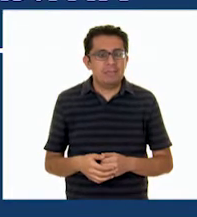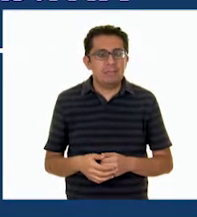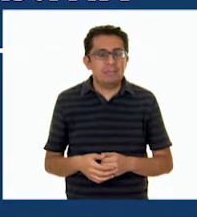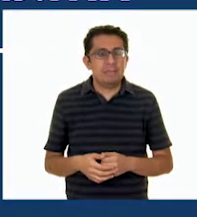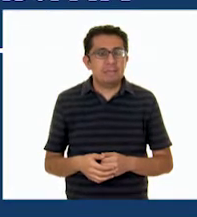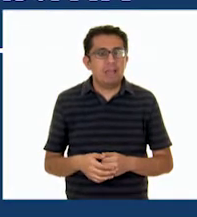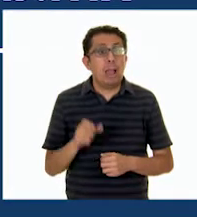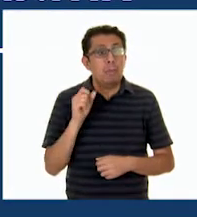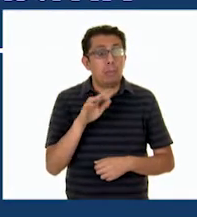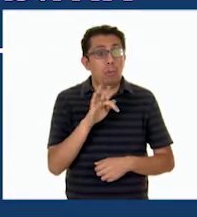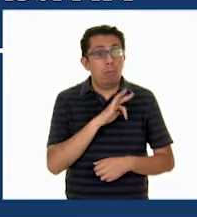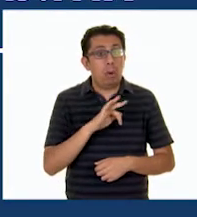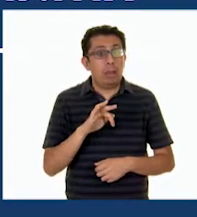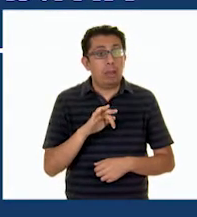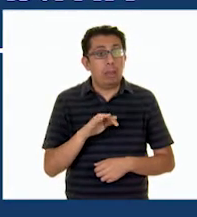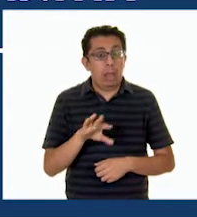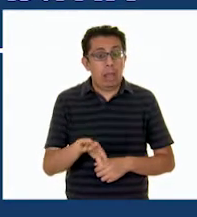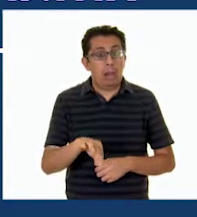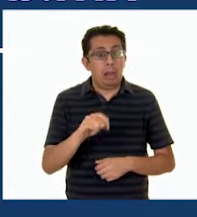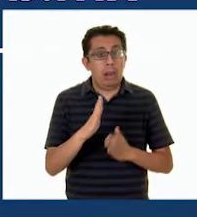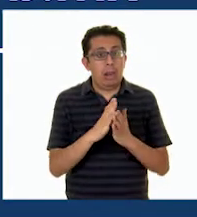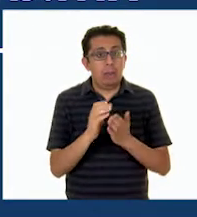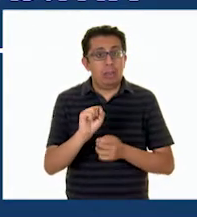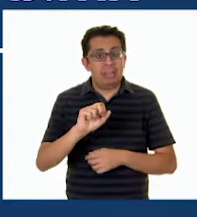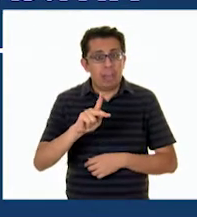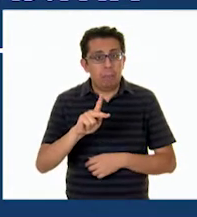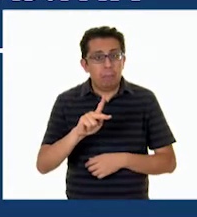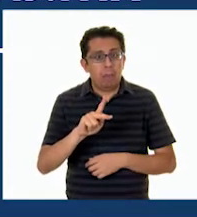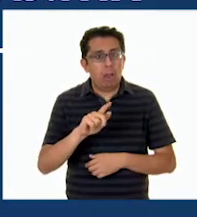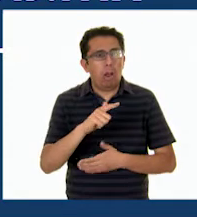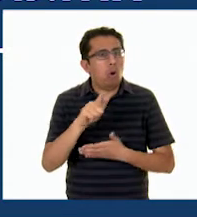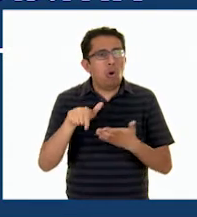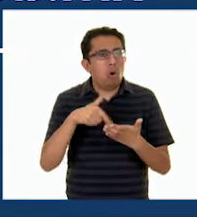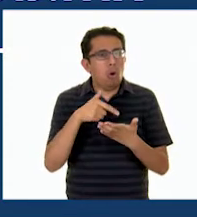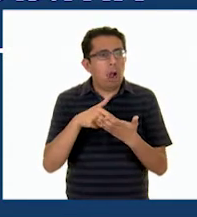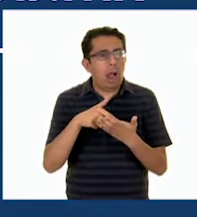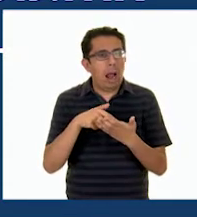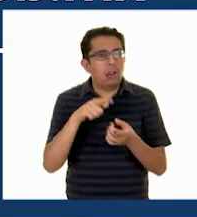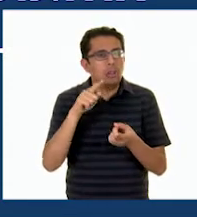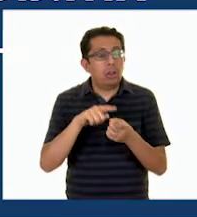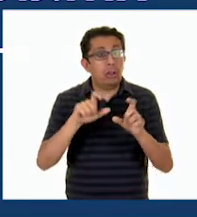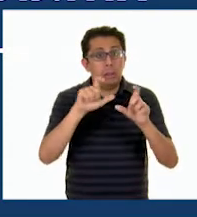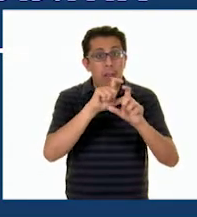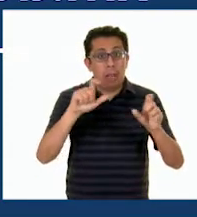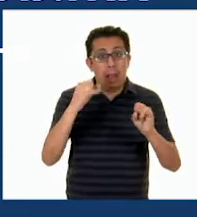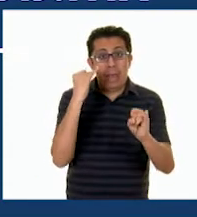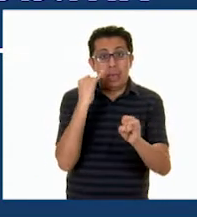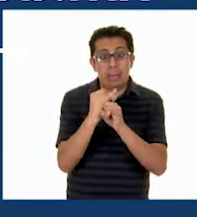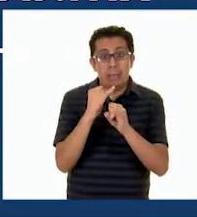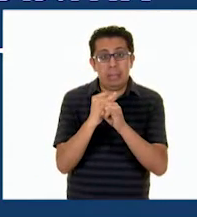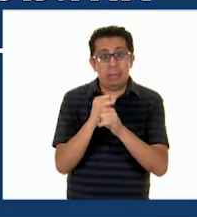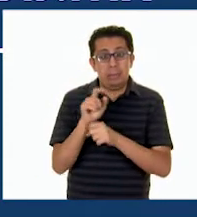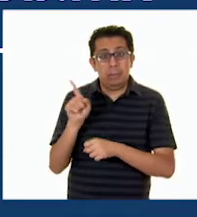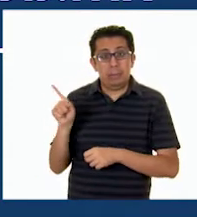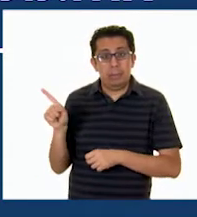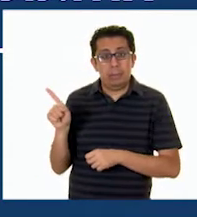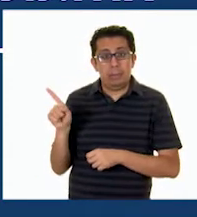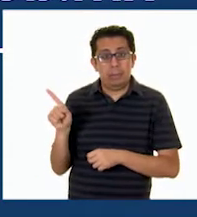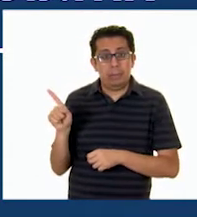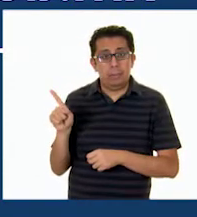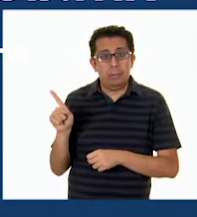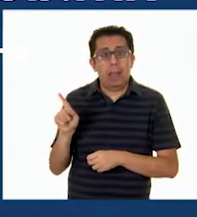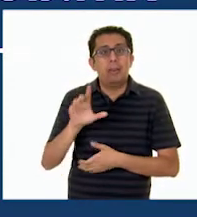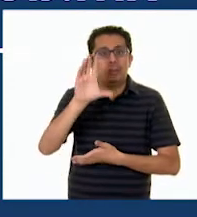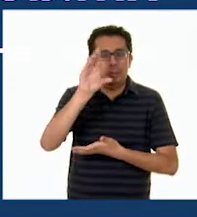También puedes encontrar Los libros de texto En la página Conalitej.cep.gov